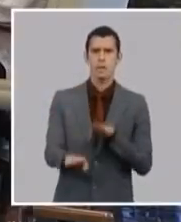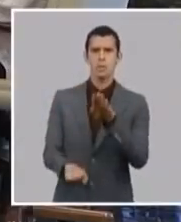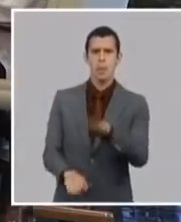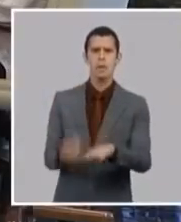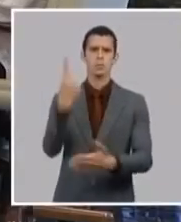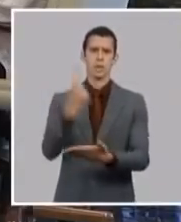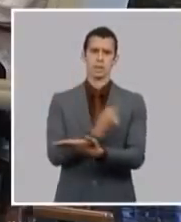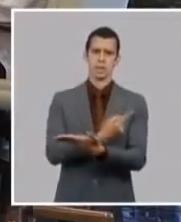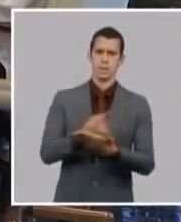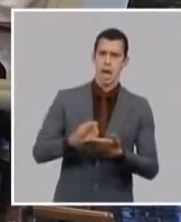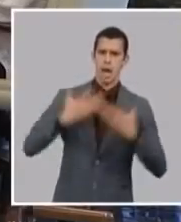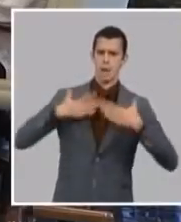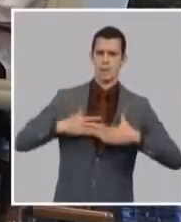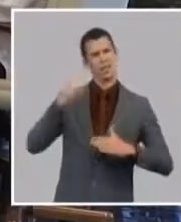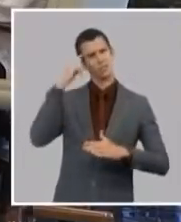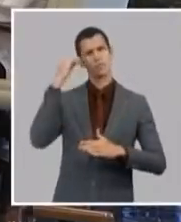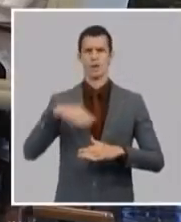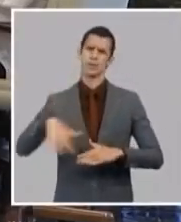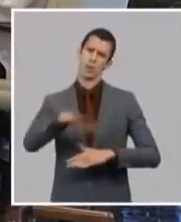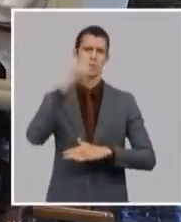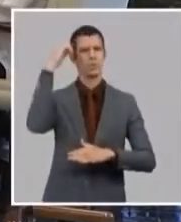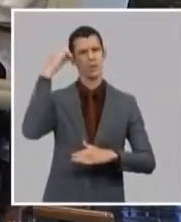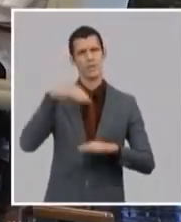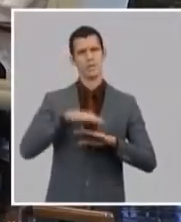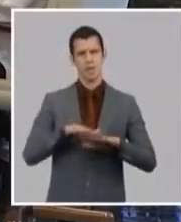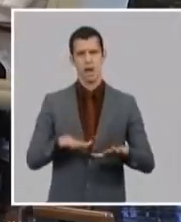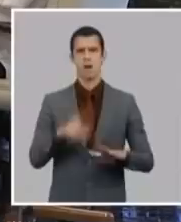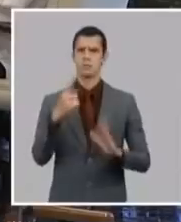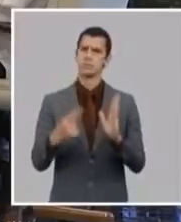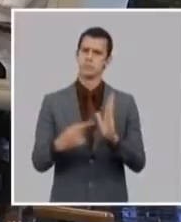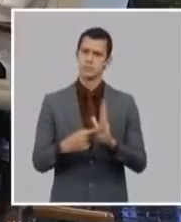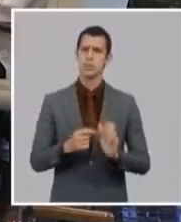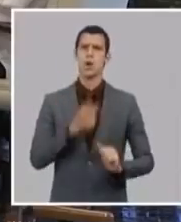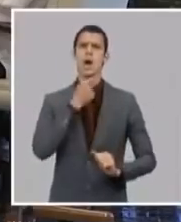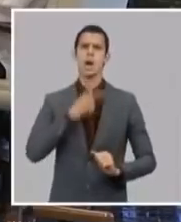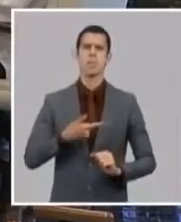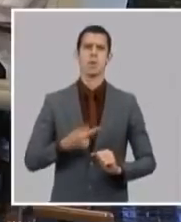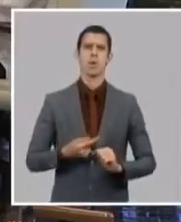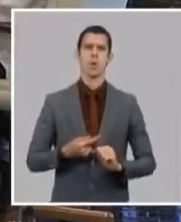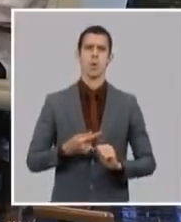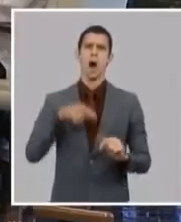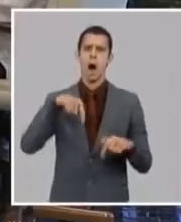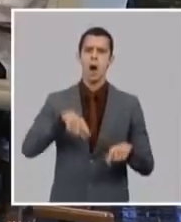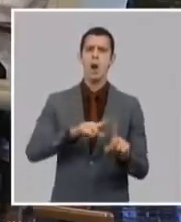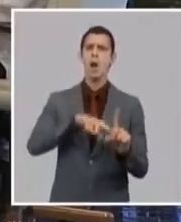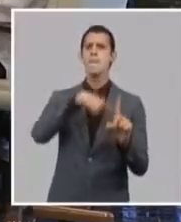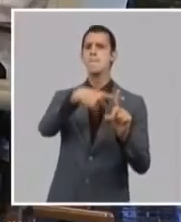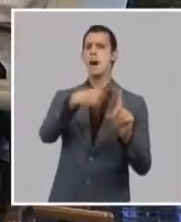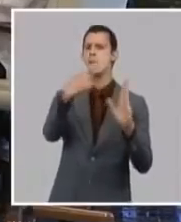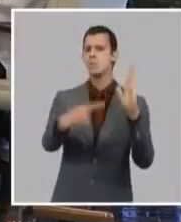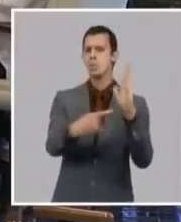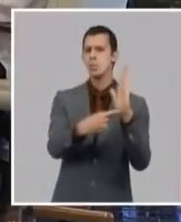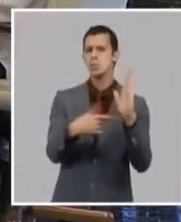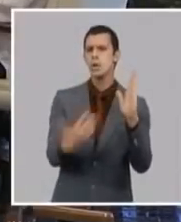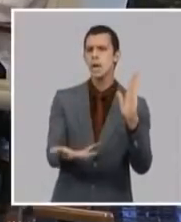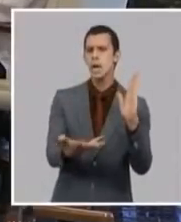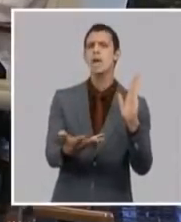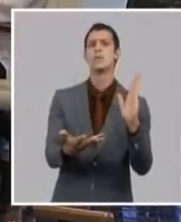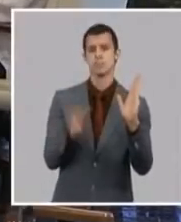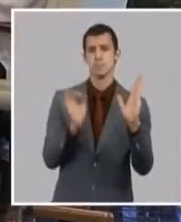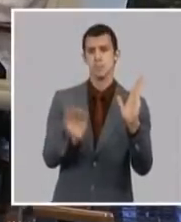aterrizando por Varadero y por Cayo Coco en esos casos una de esas medidas es que el máximo es una maleta